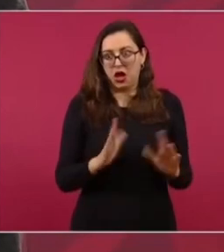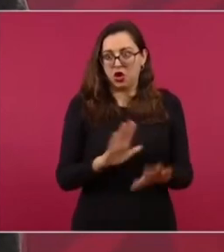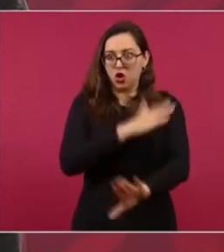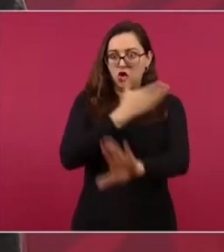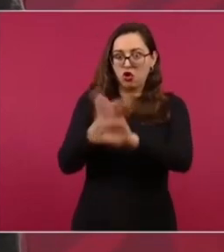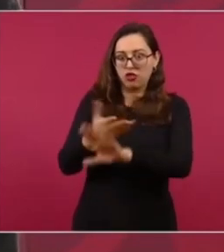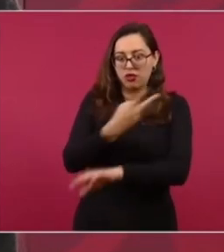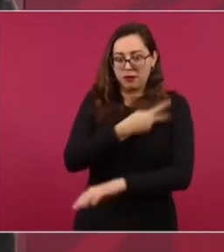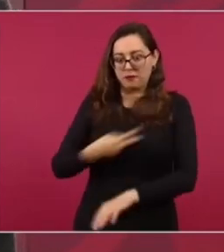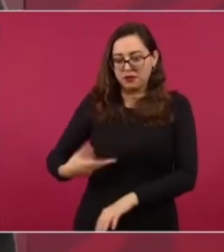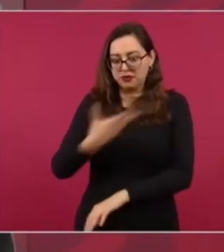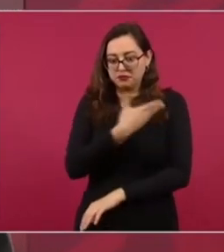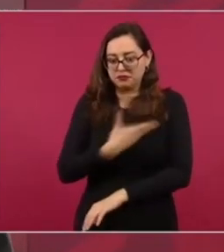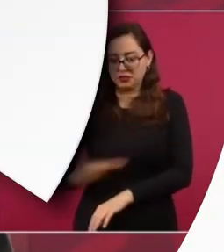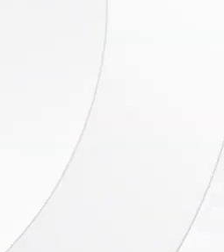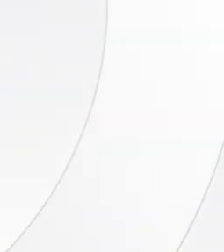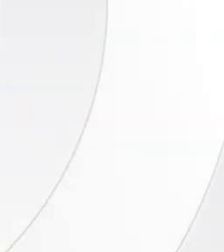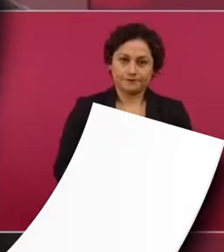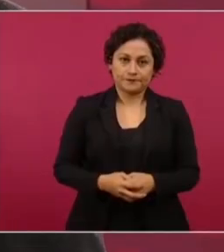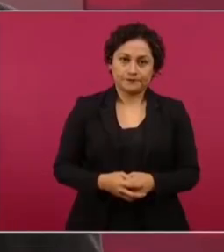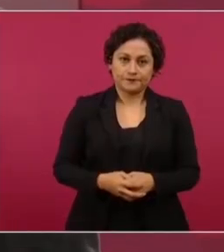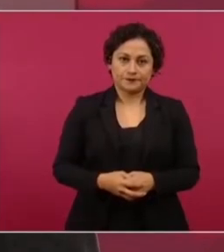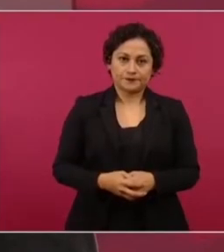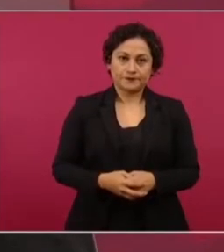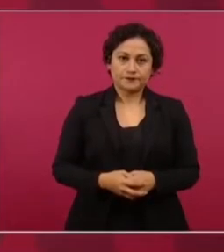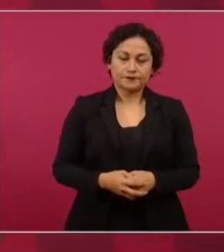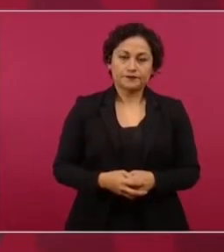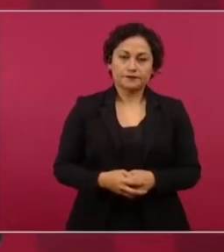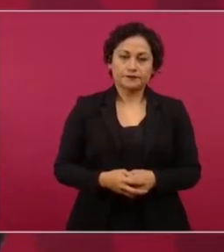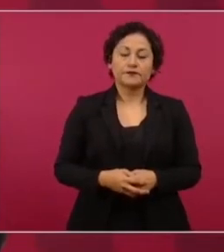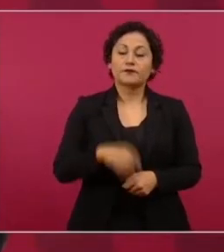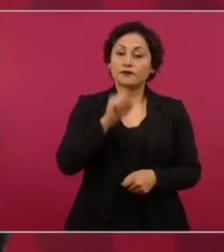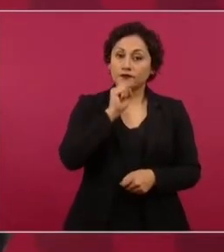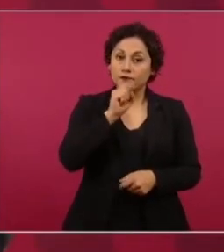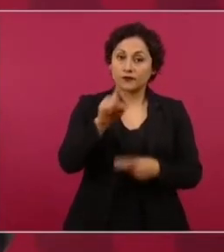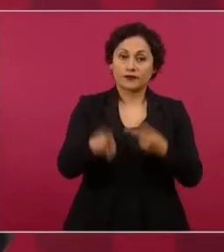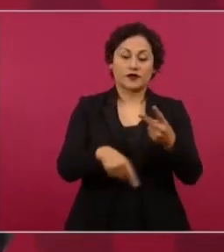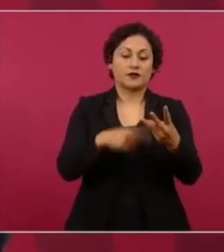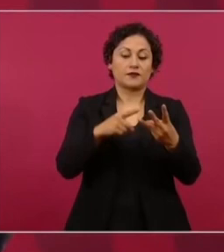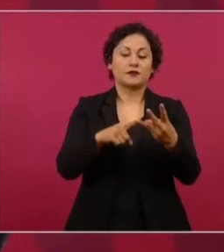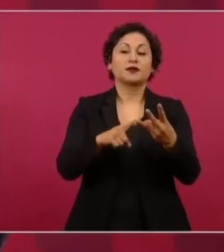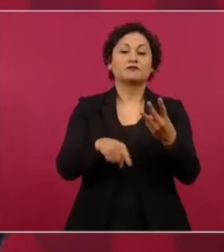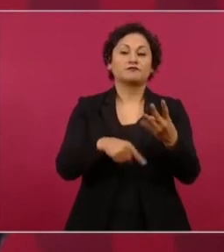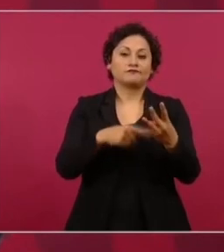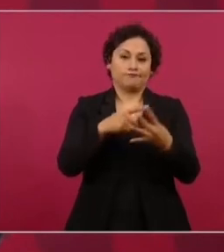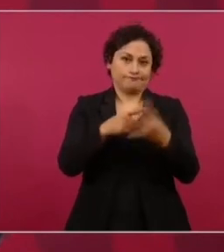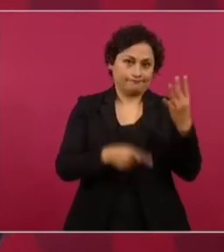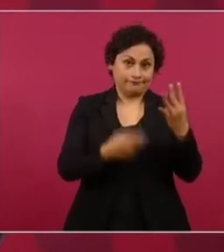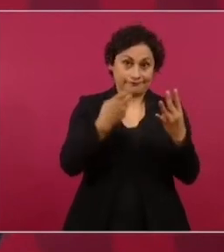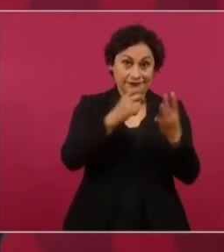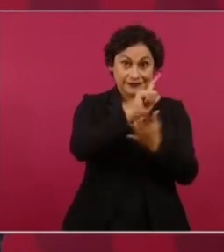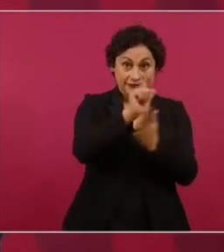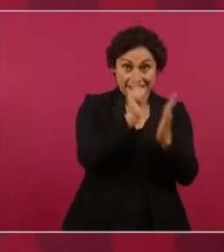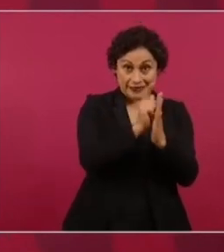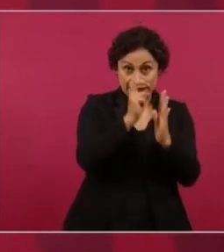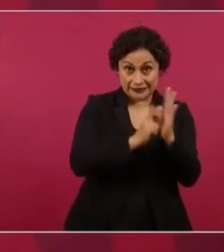su comentario se aprobó en la Cámara de Diputados esta ley pasa